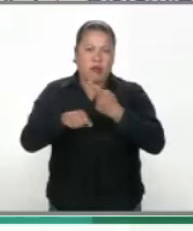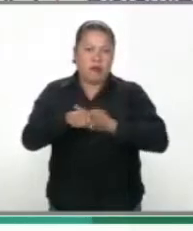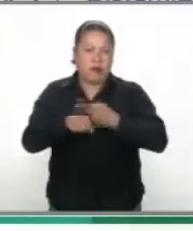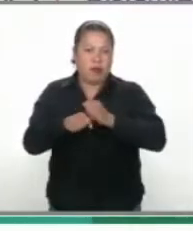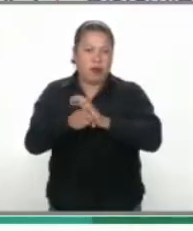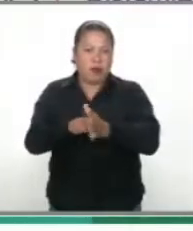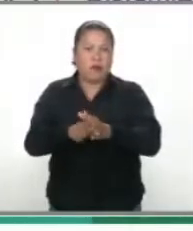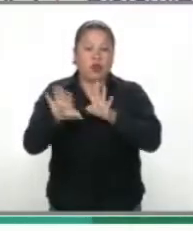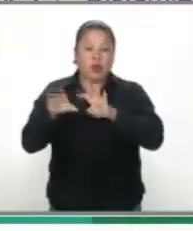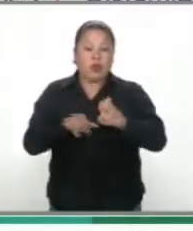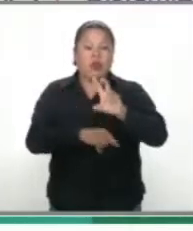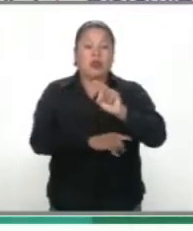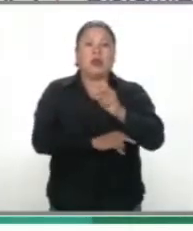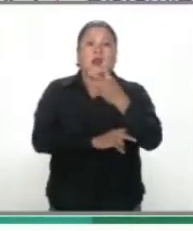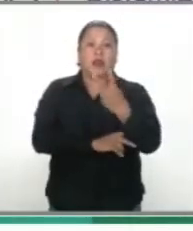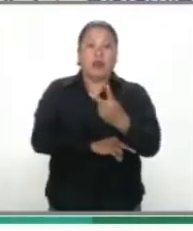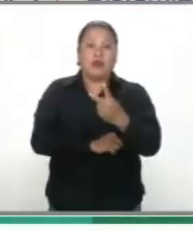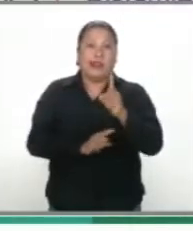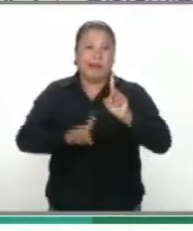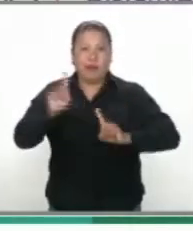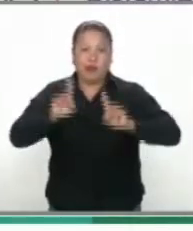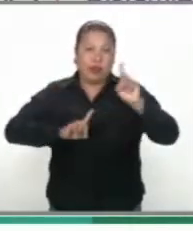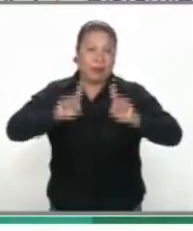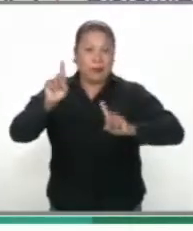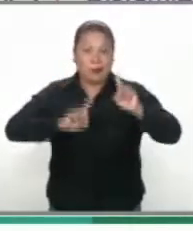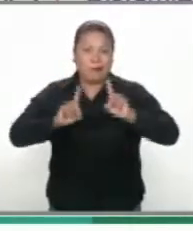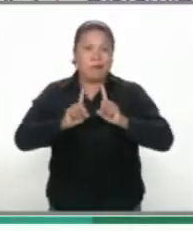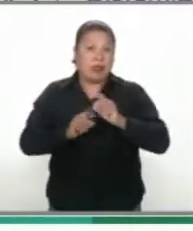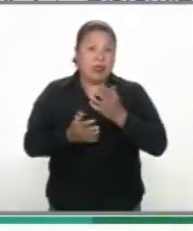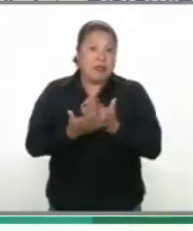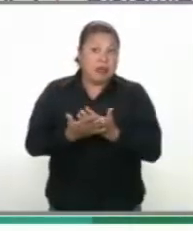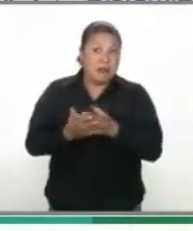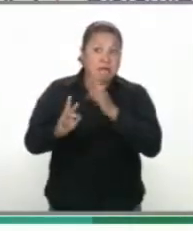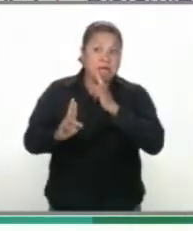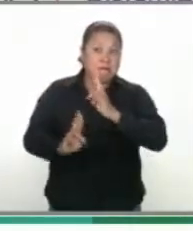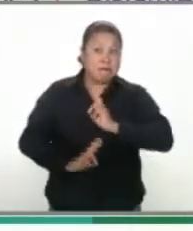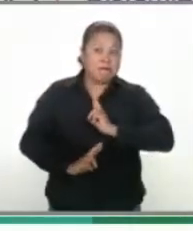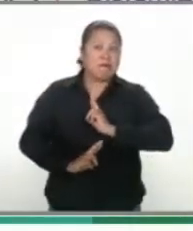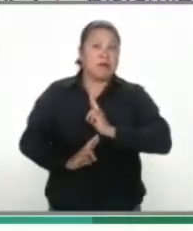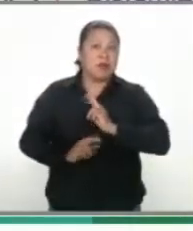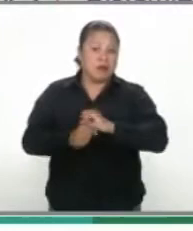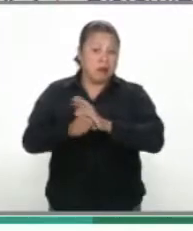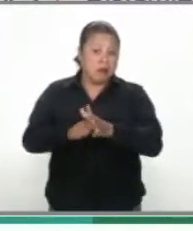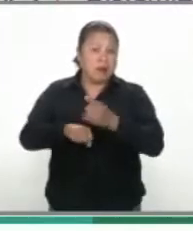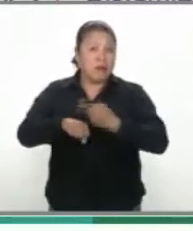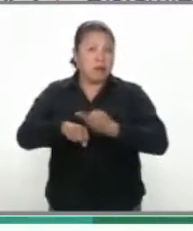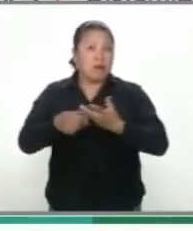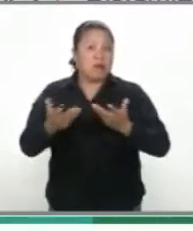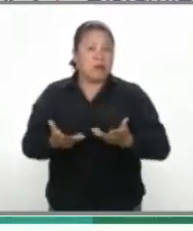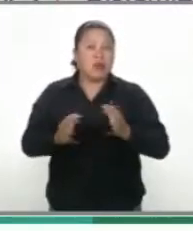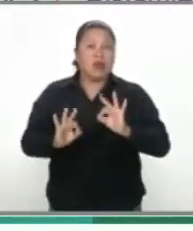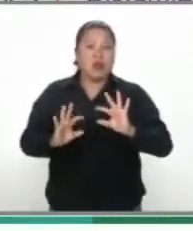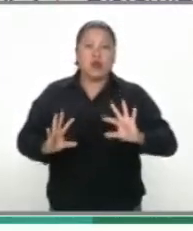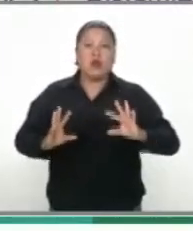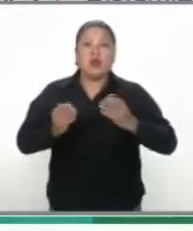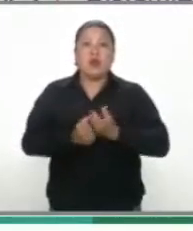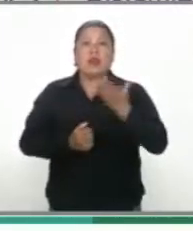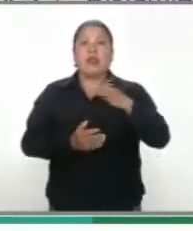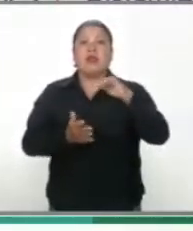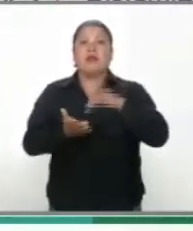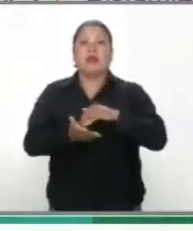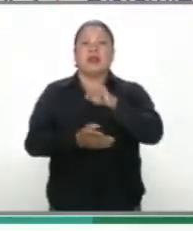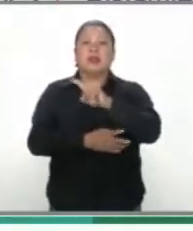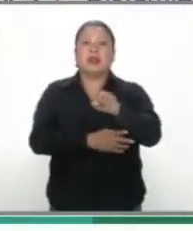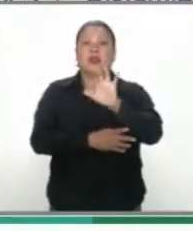932 casos sospechosos en espera de confirmación diagnóstica y acumulamos un total de 10